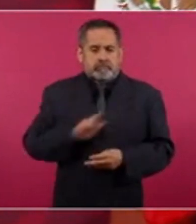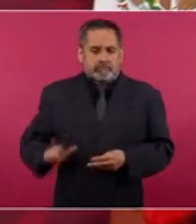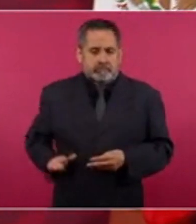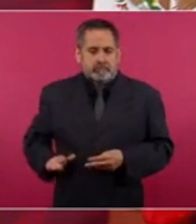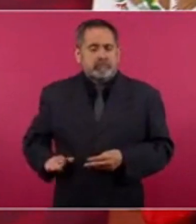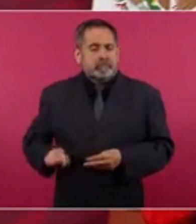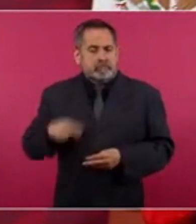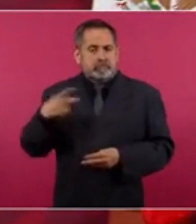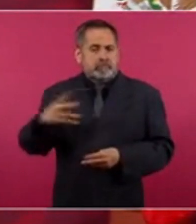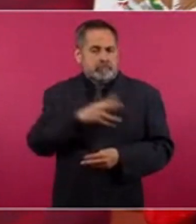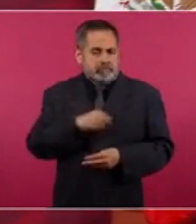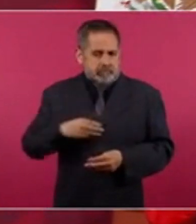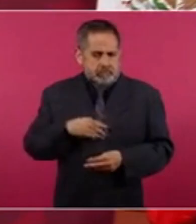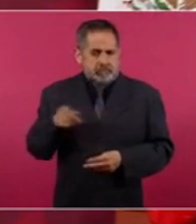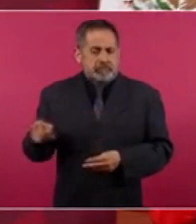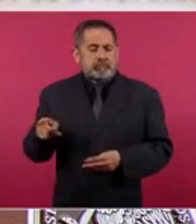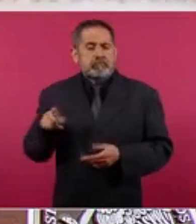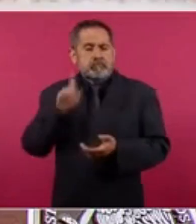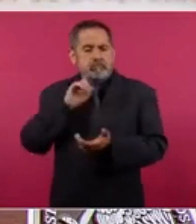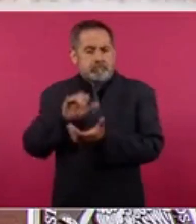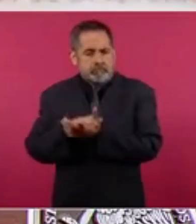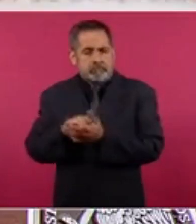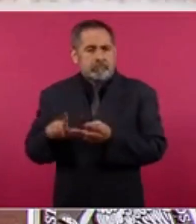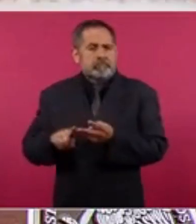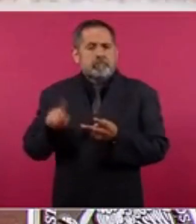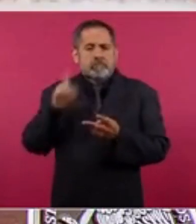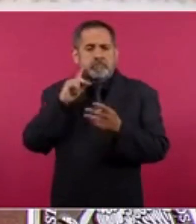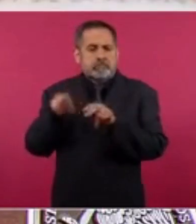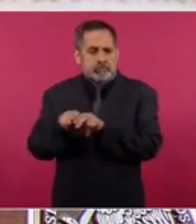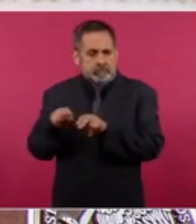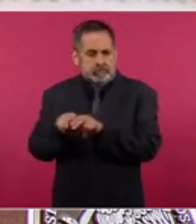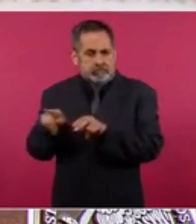Tiene su hijo, su esposa y su nieta.